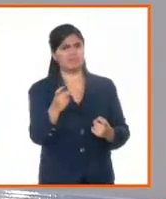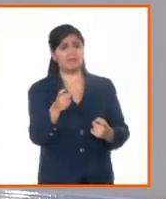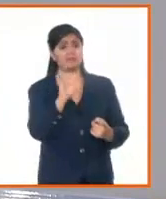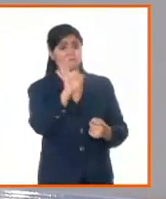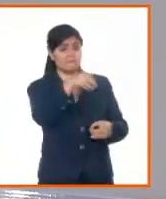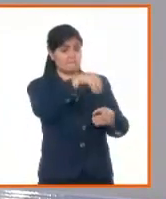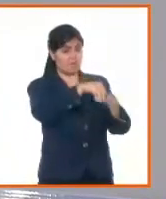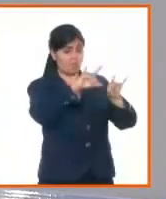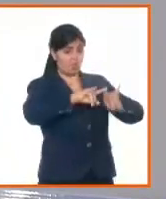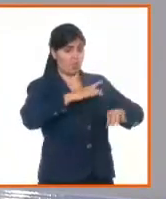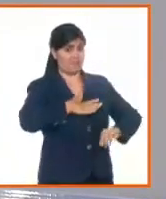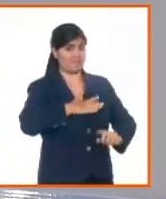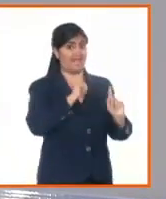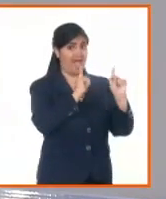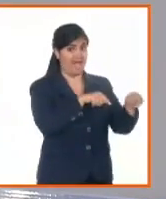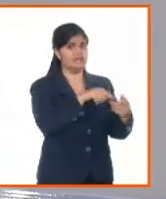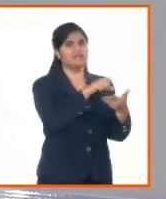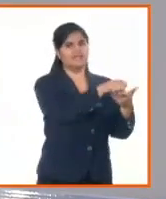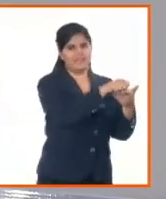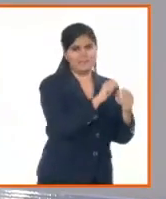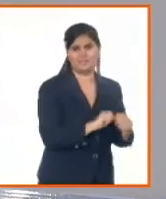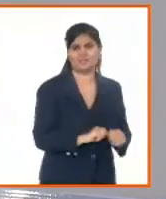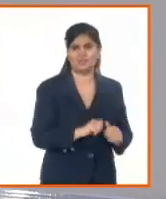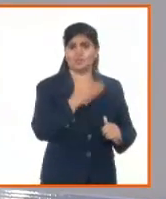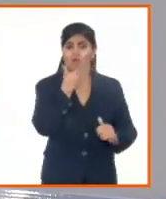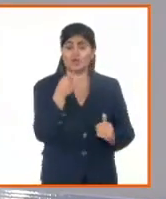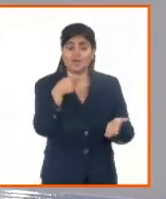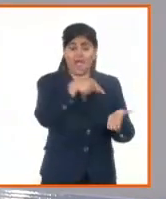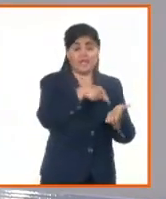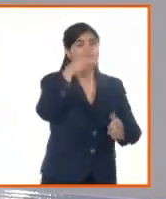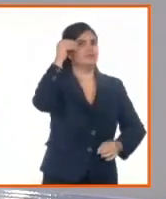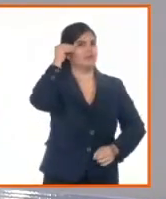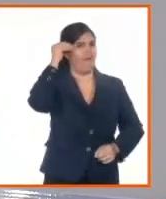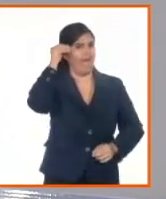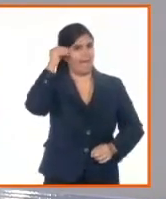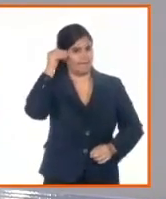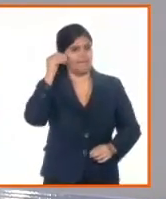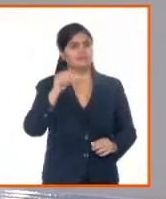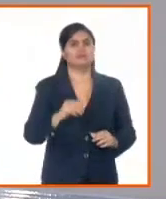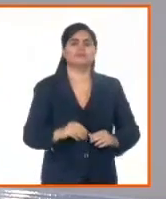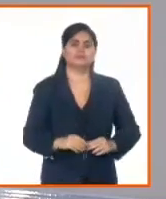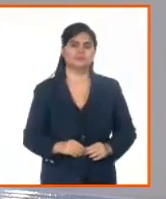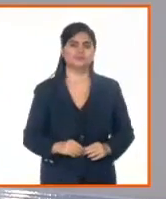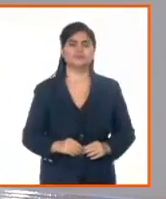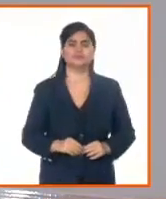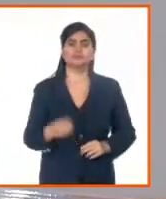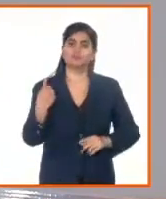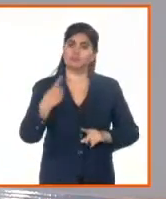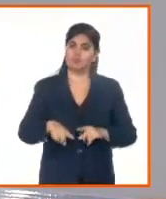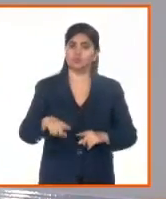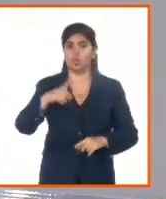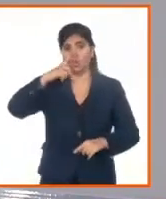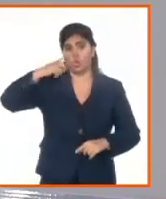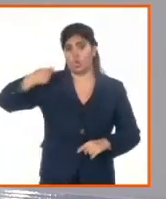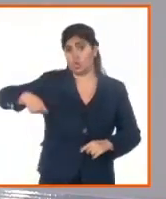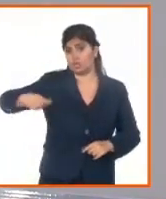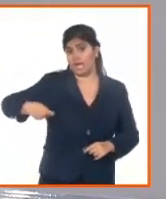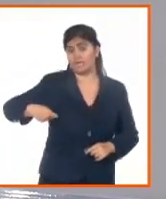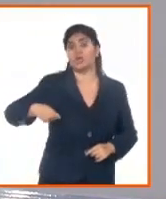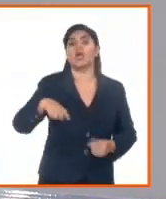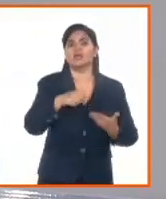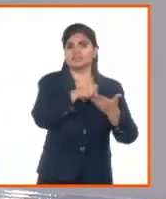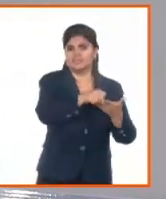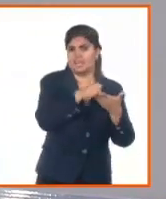hemos propiciado que en los lugares donde sea posible también esos notarios le den servicio a la comunidad aledaña, es decir, a los